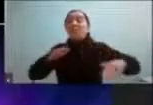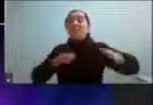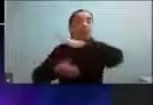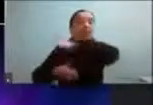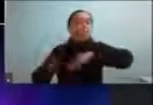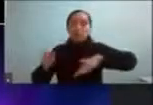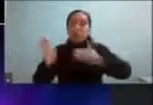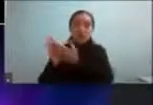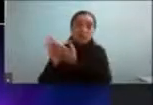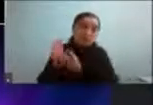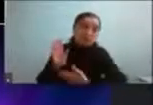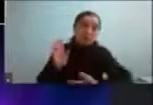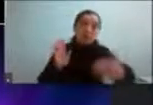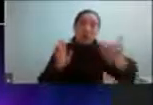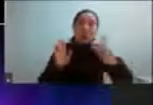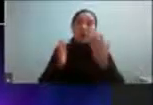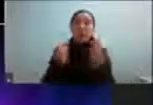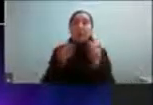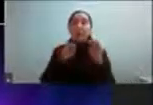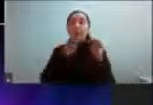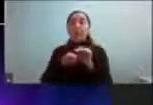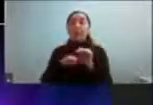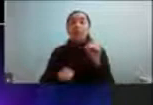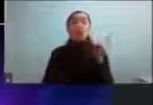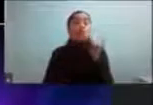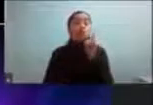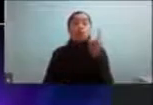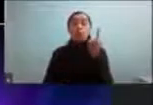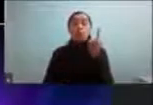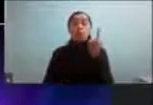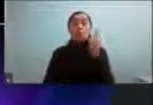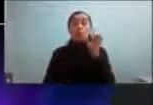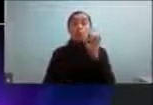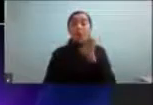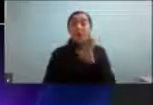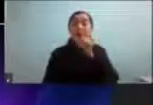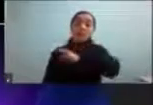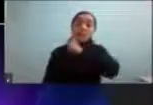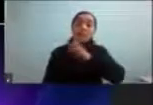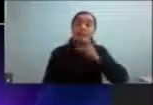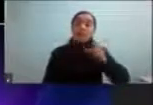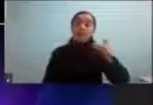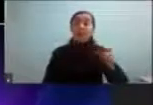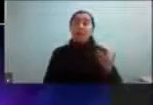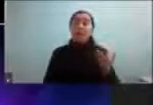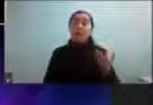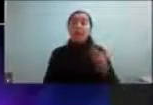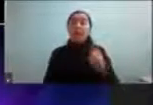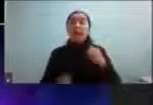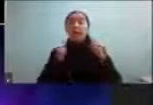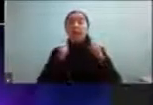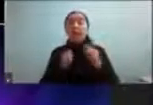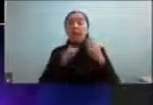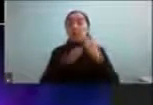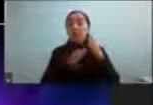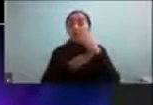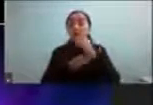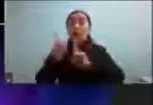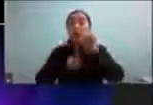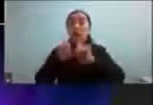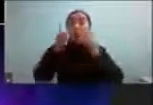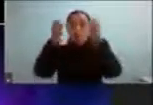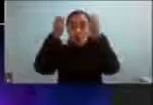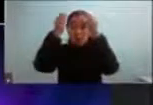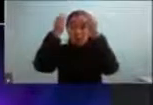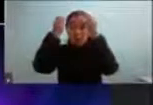todas las necesidades de apoyo no solamente para las personas que puedan digamos acceder a ciertos aprendizajes o a